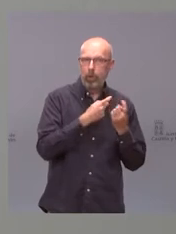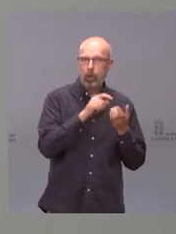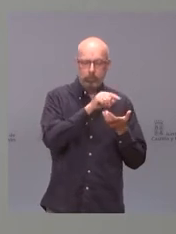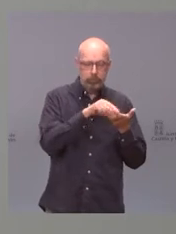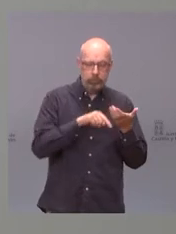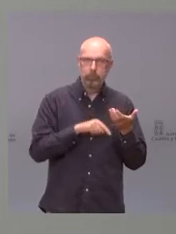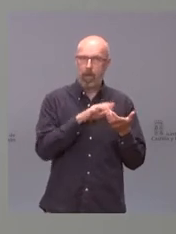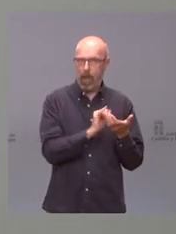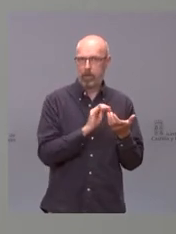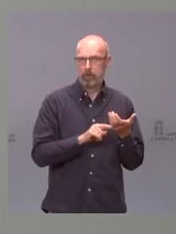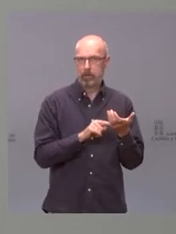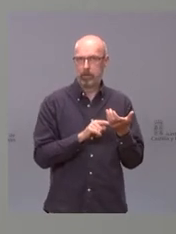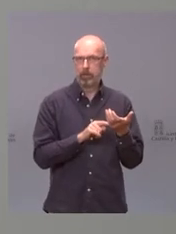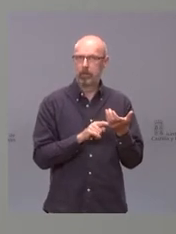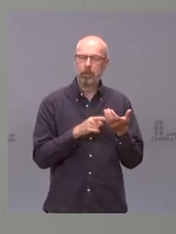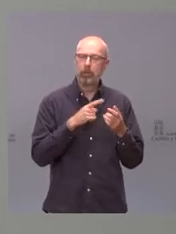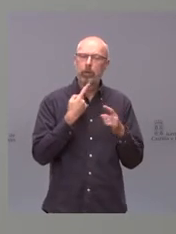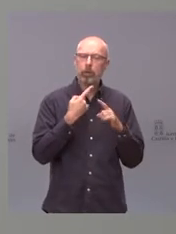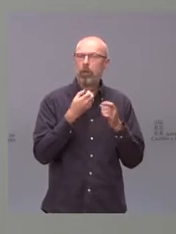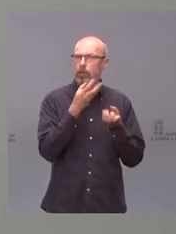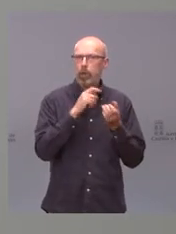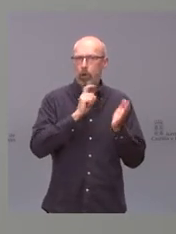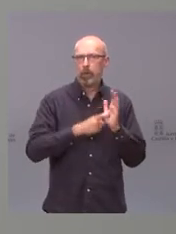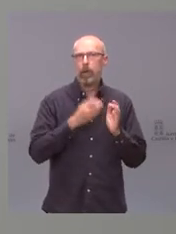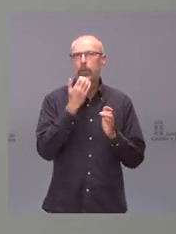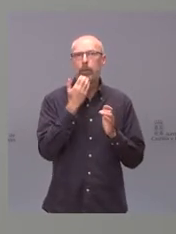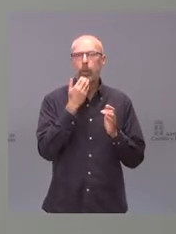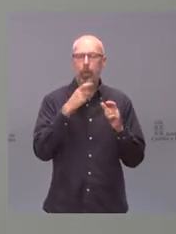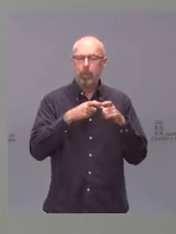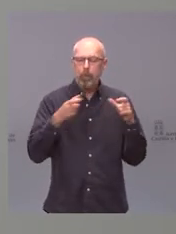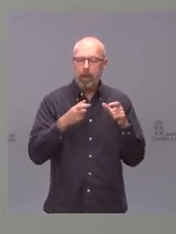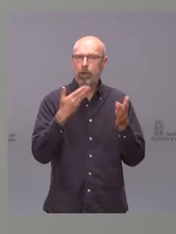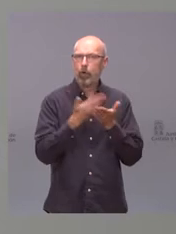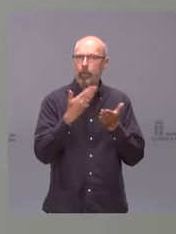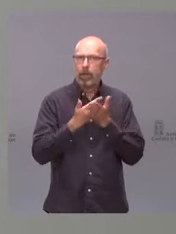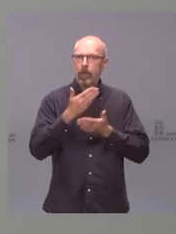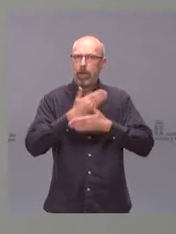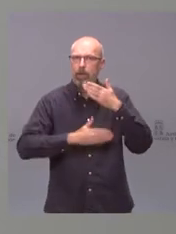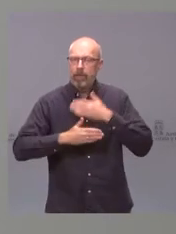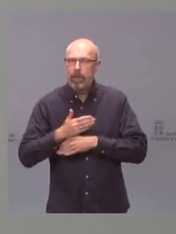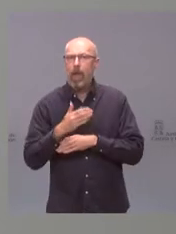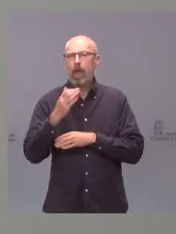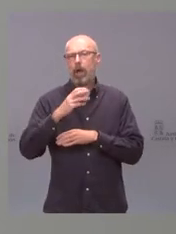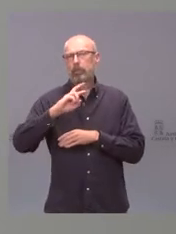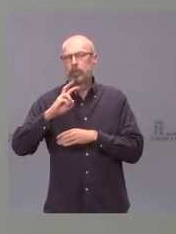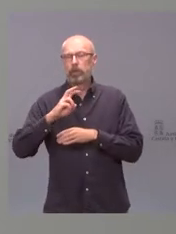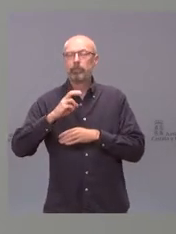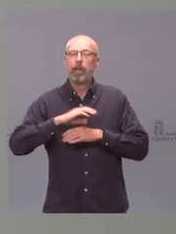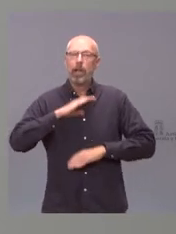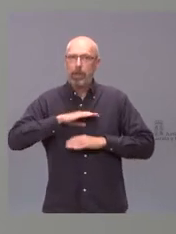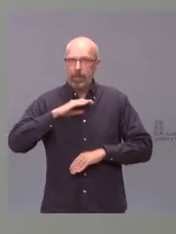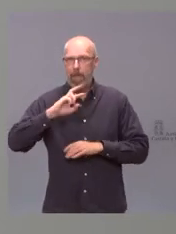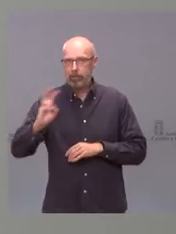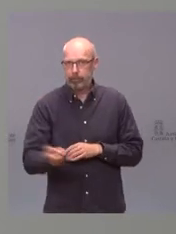que son importantes que hemos puesto en marcha, como pueden ser los partes de confirmación de la incapacidad temporal. Recordar las